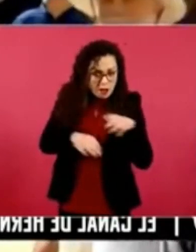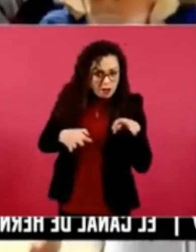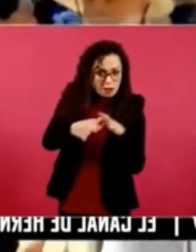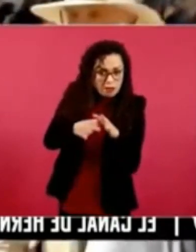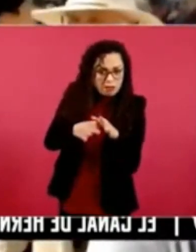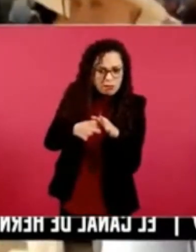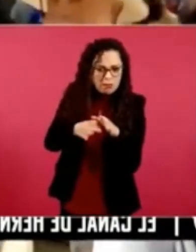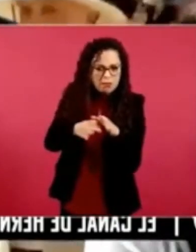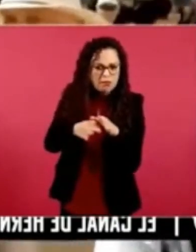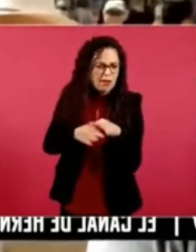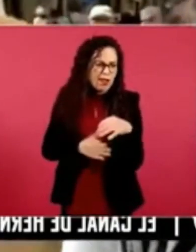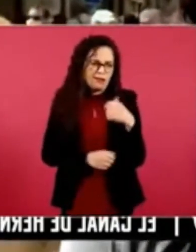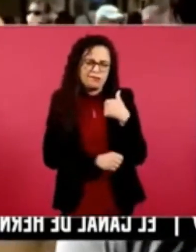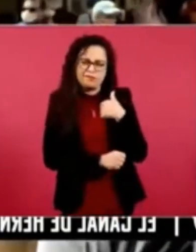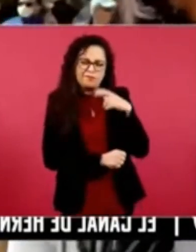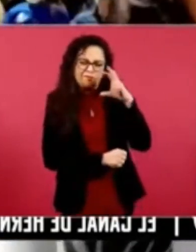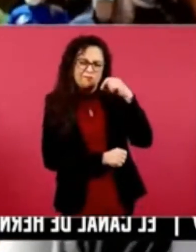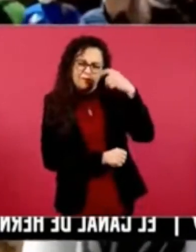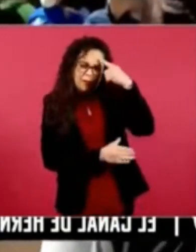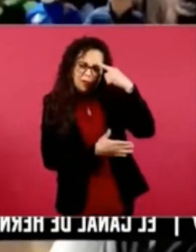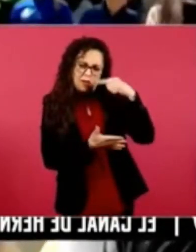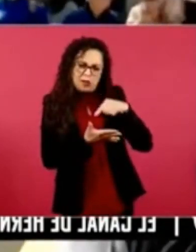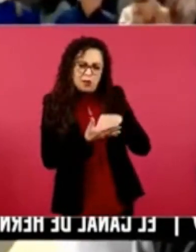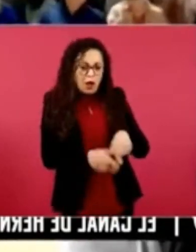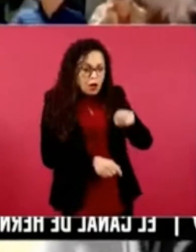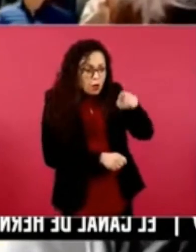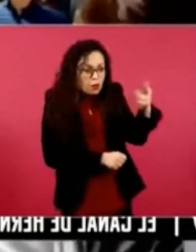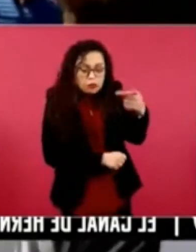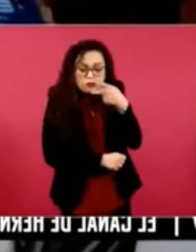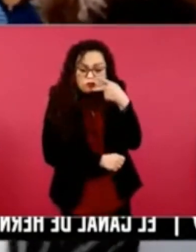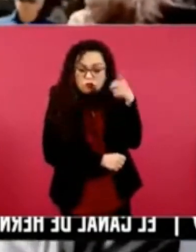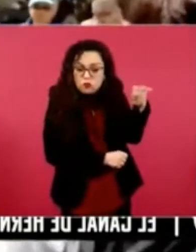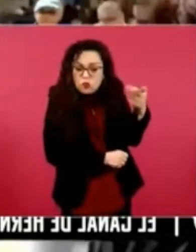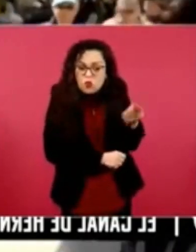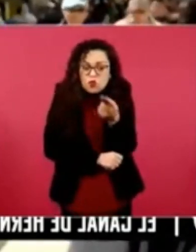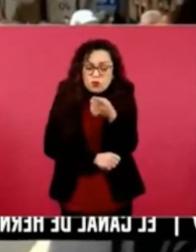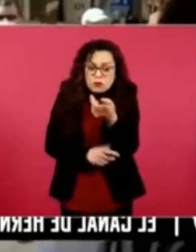No creo. ¿No? Es que eso dijo usted. O sea,